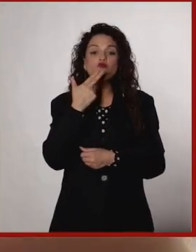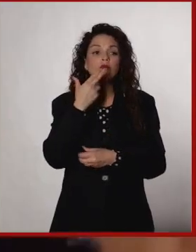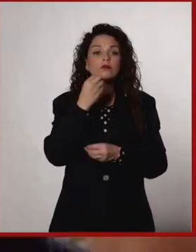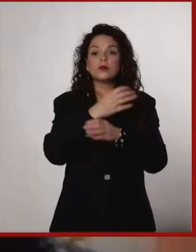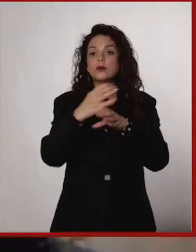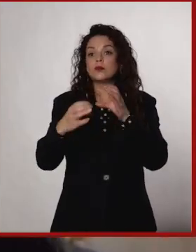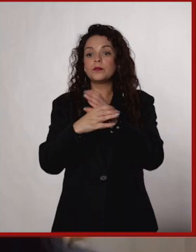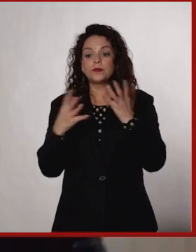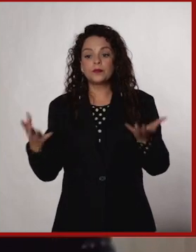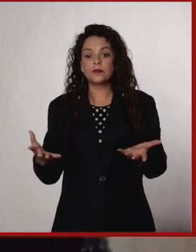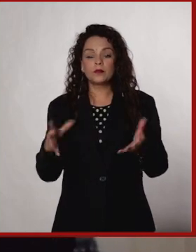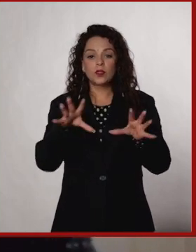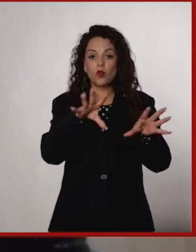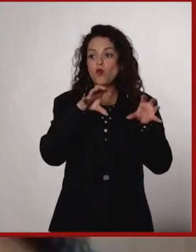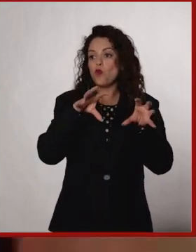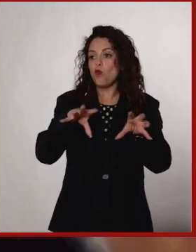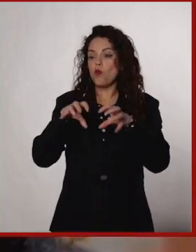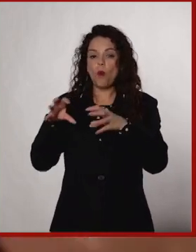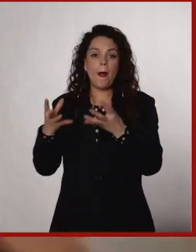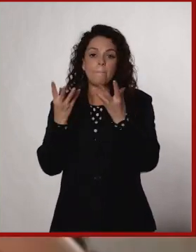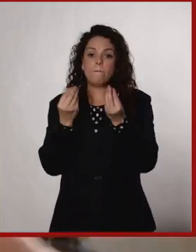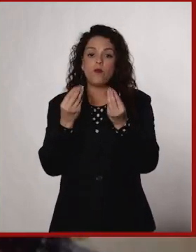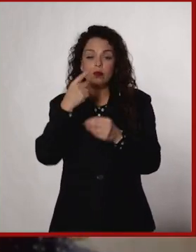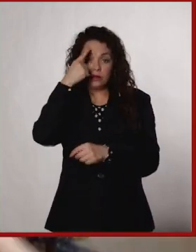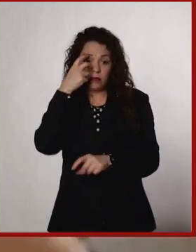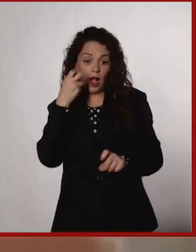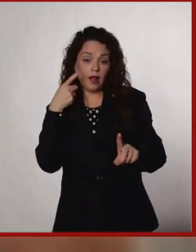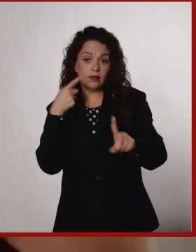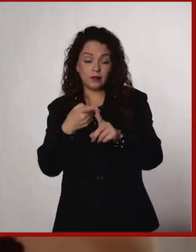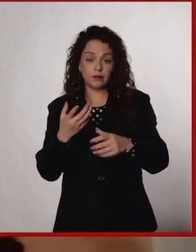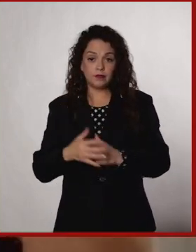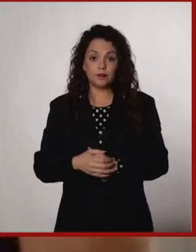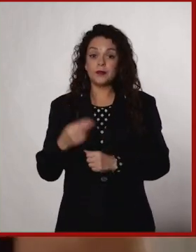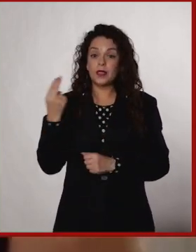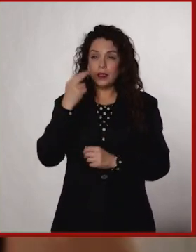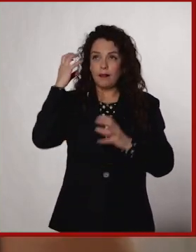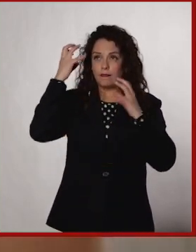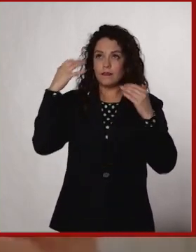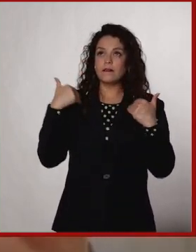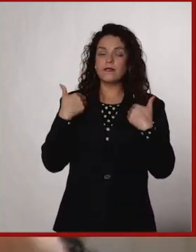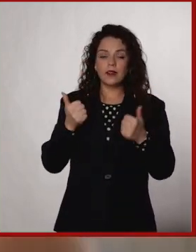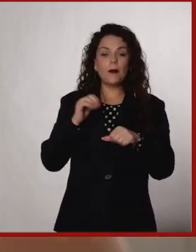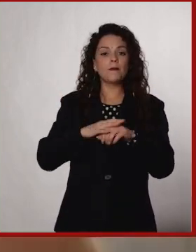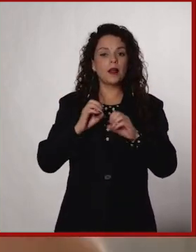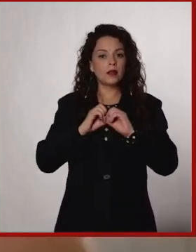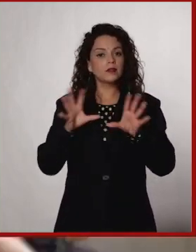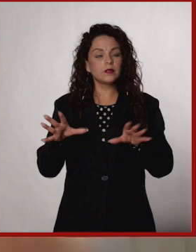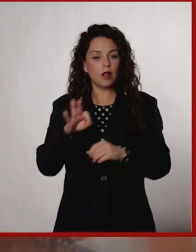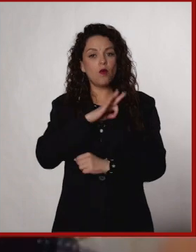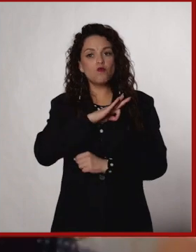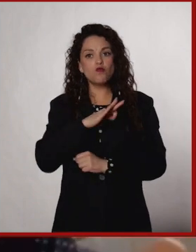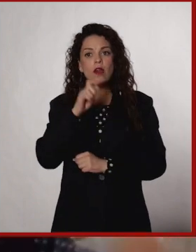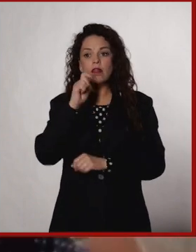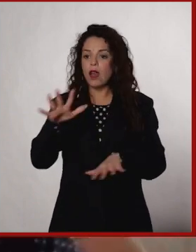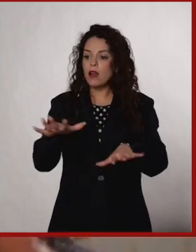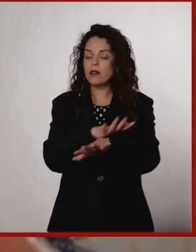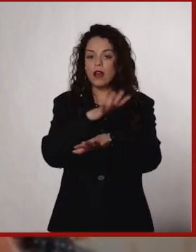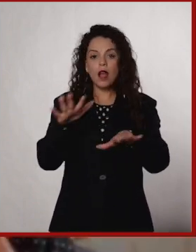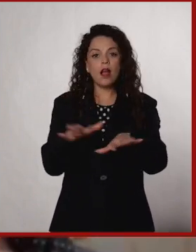consumidores brutales en ese sentido. Y si tomamos conciencia, creo que podemos ir